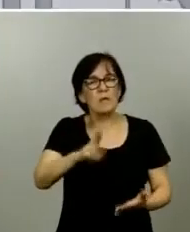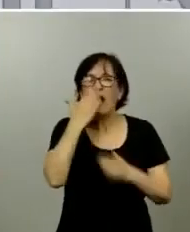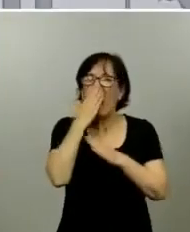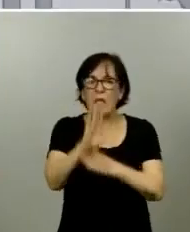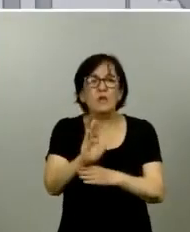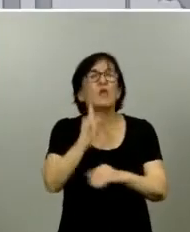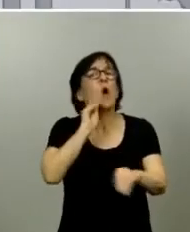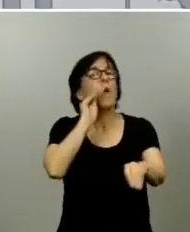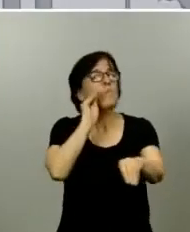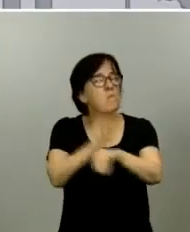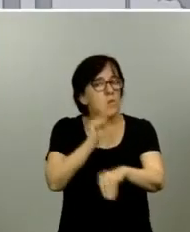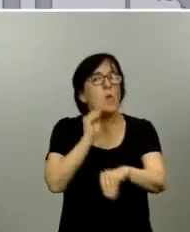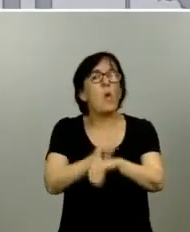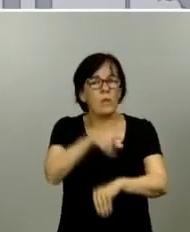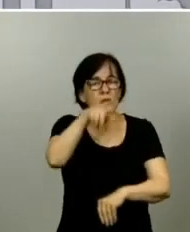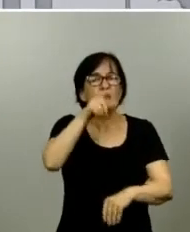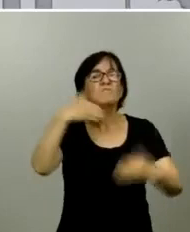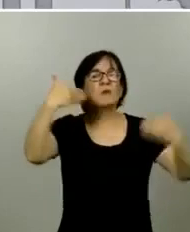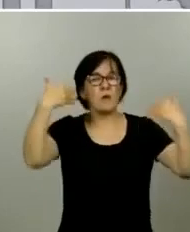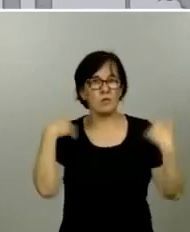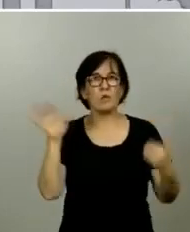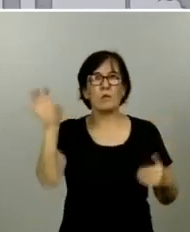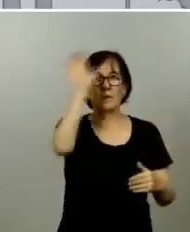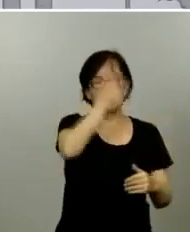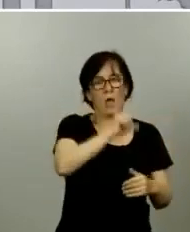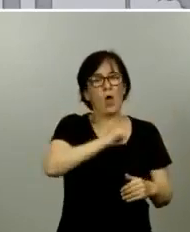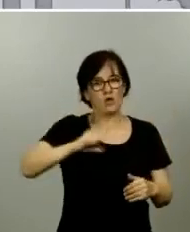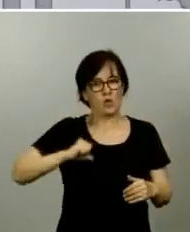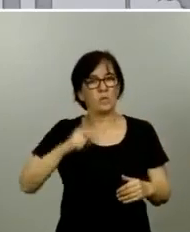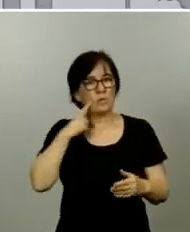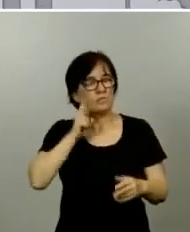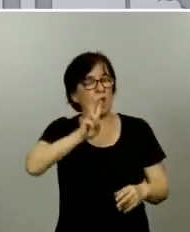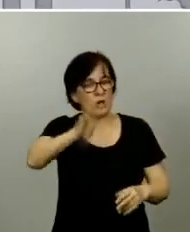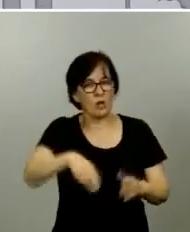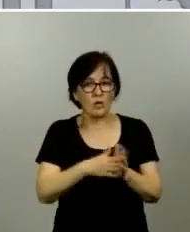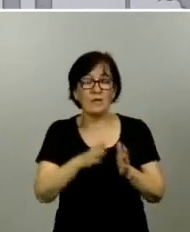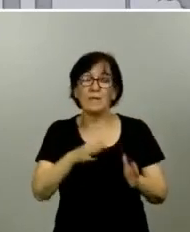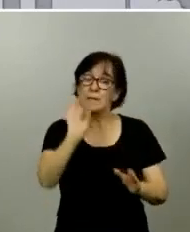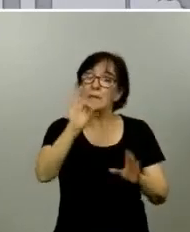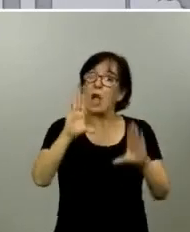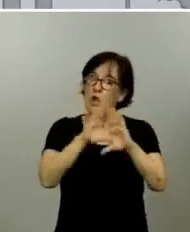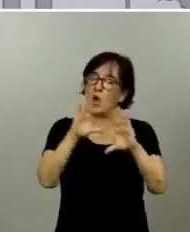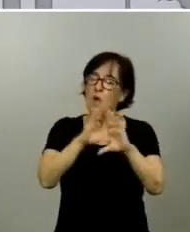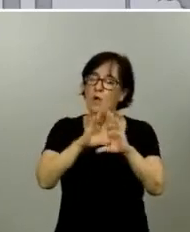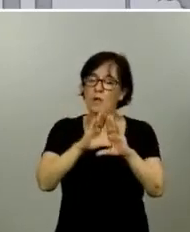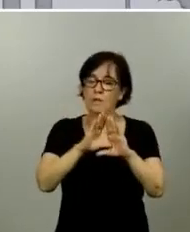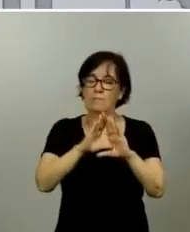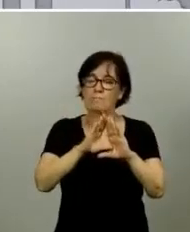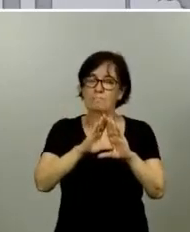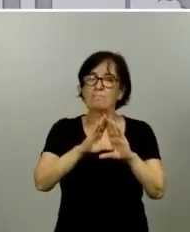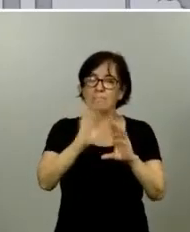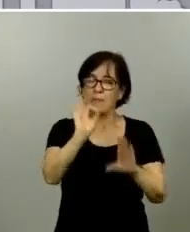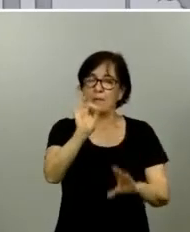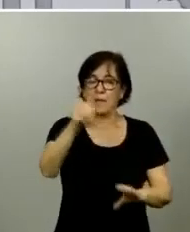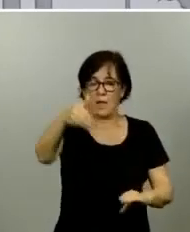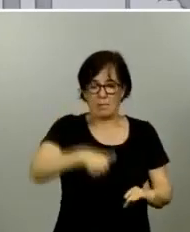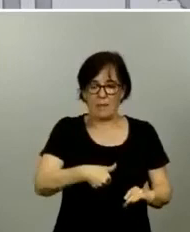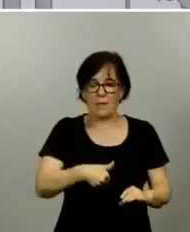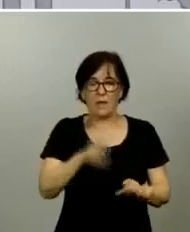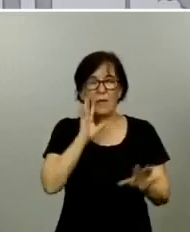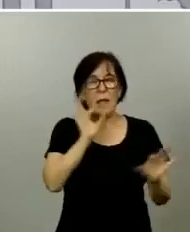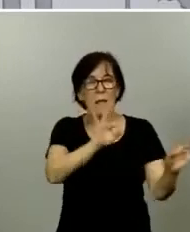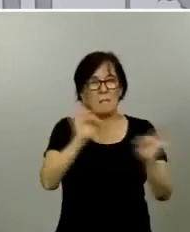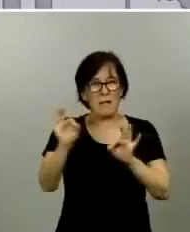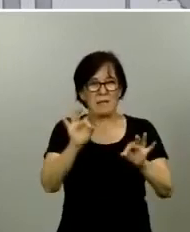los responsables autonómicos que hay que reconocer. Efectivamente, la Comunidad de Madrid ha solicitado que para la preparación de las EBAUs